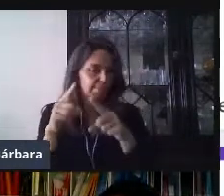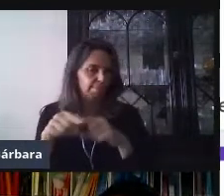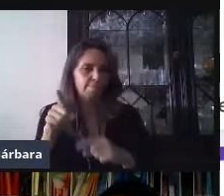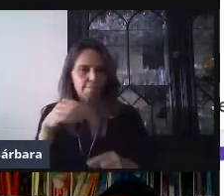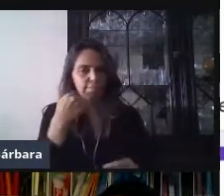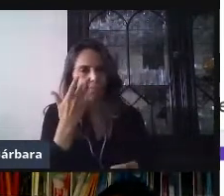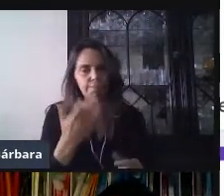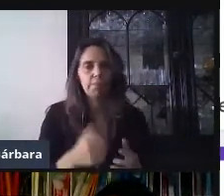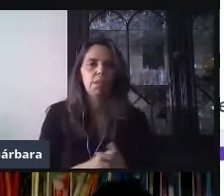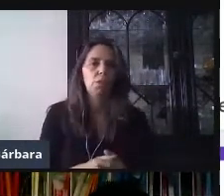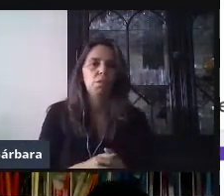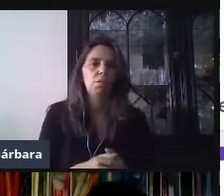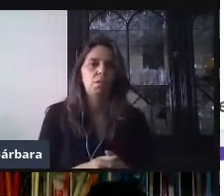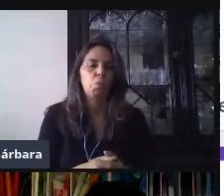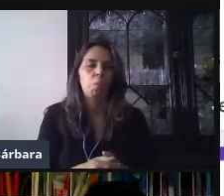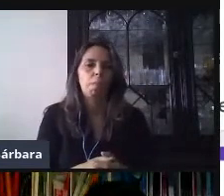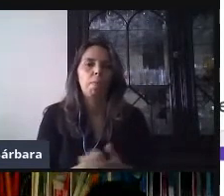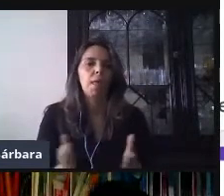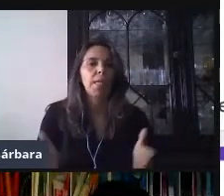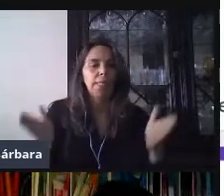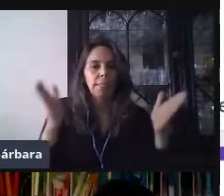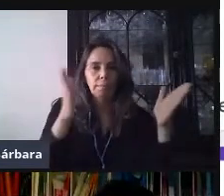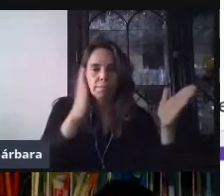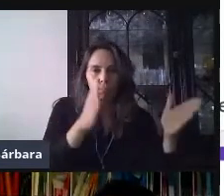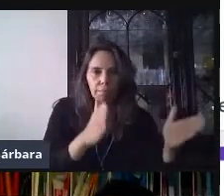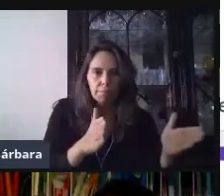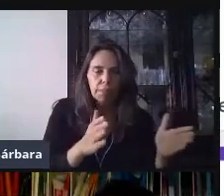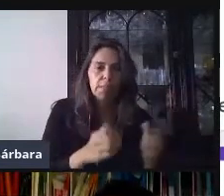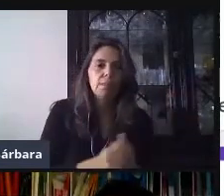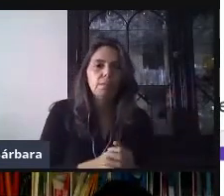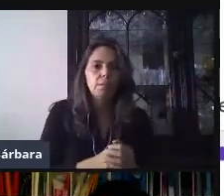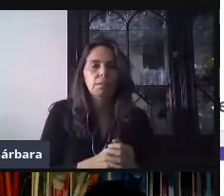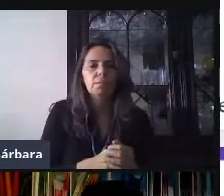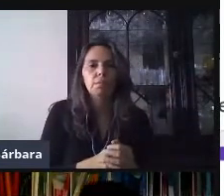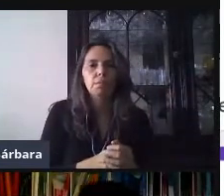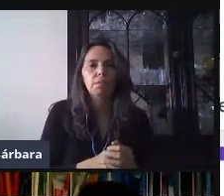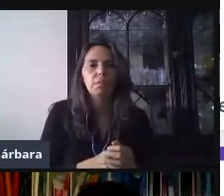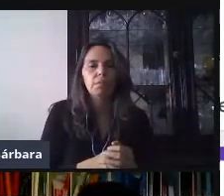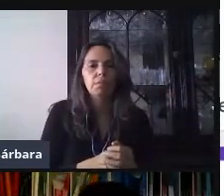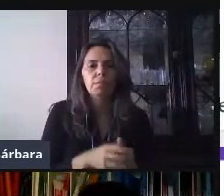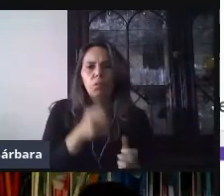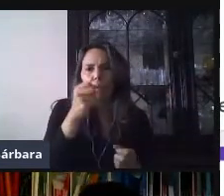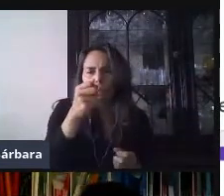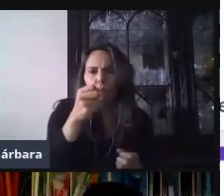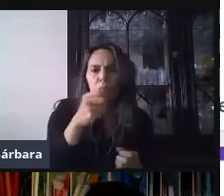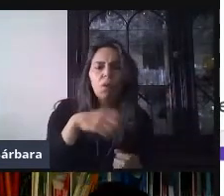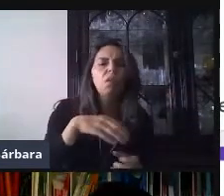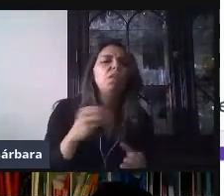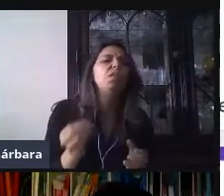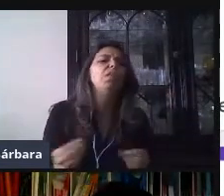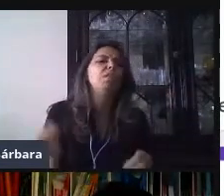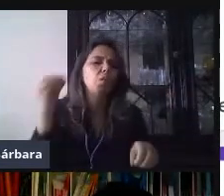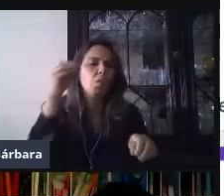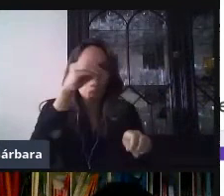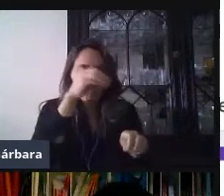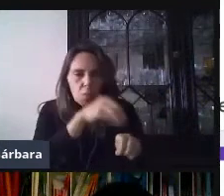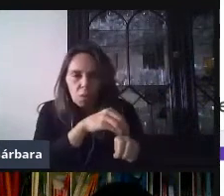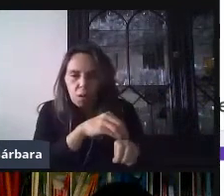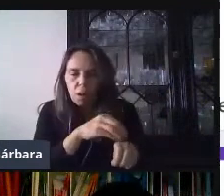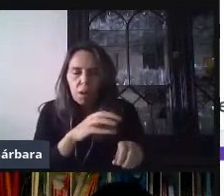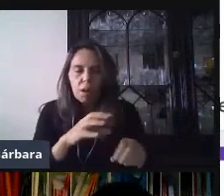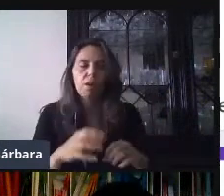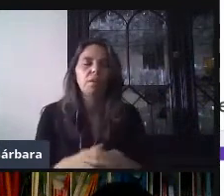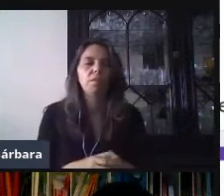pieza de rompecabeza, el cual indica que podemos agregar complementos. ¿Qué son los complementos? Son